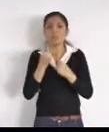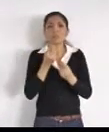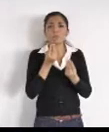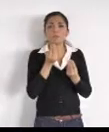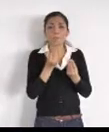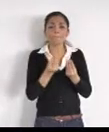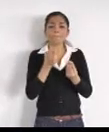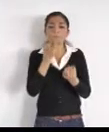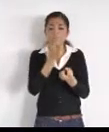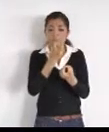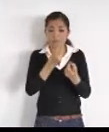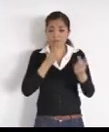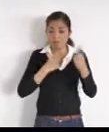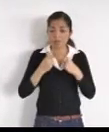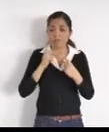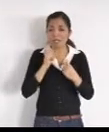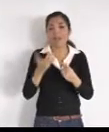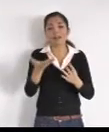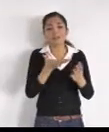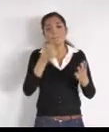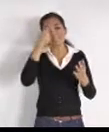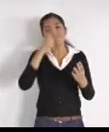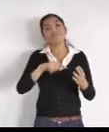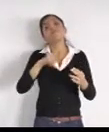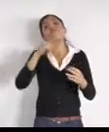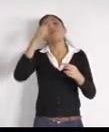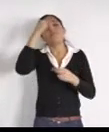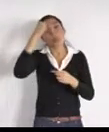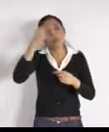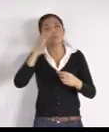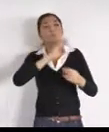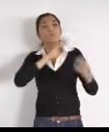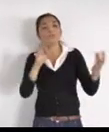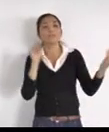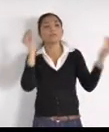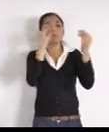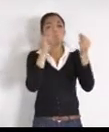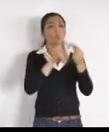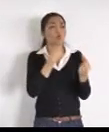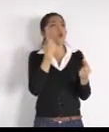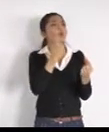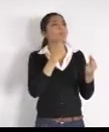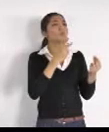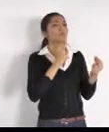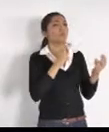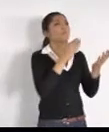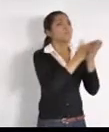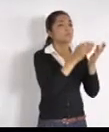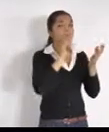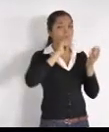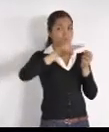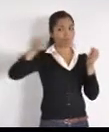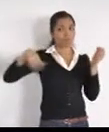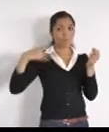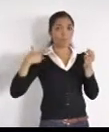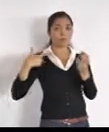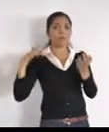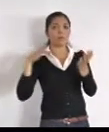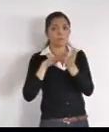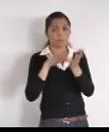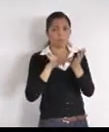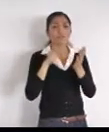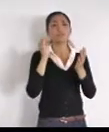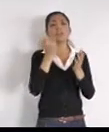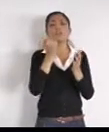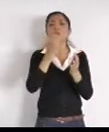de esta problemática, y en el tema, de la escuela especial, si me pudieras dar, algo más en específico, yo personalmente, he estado